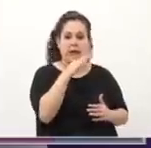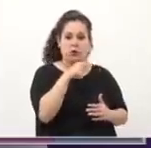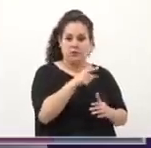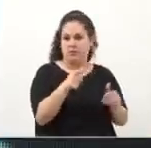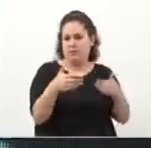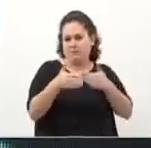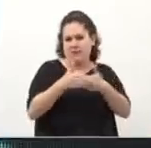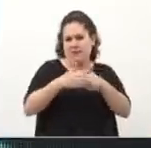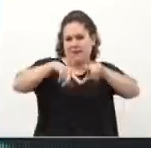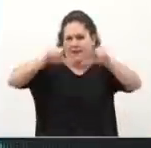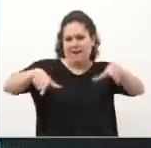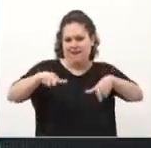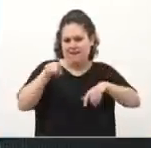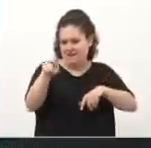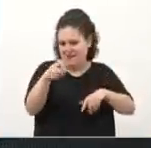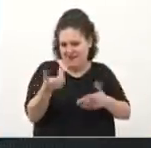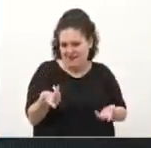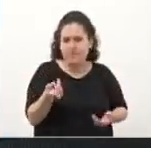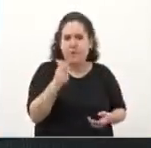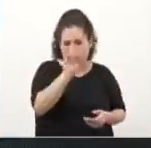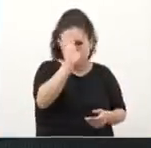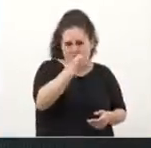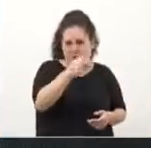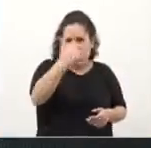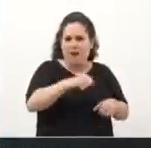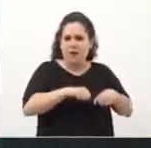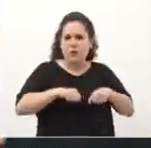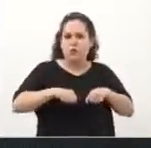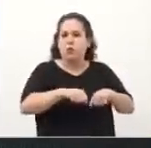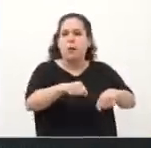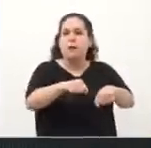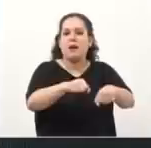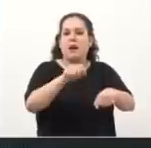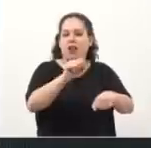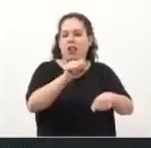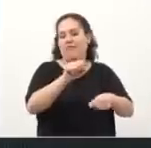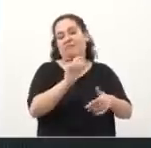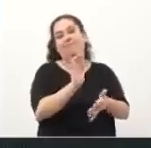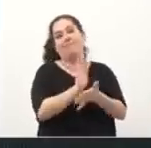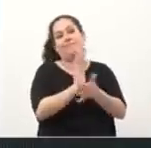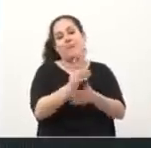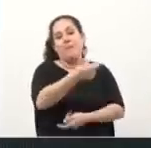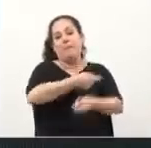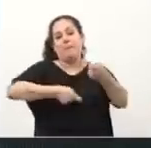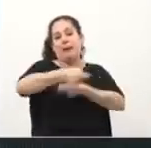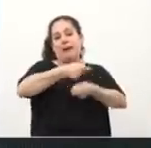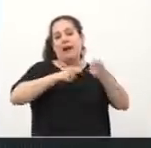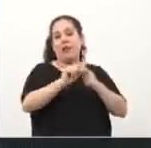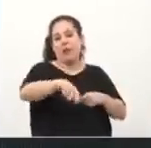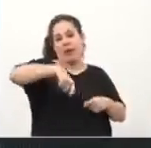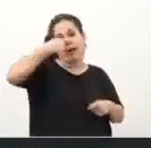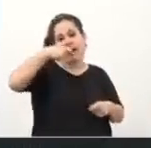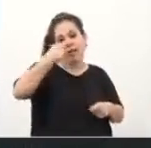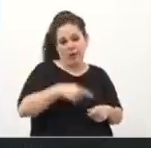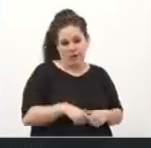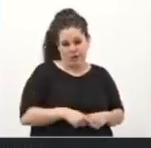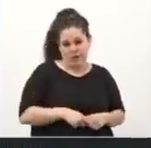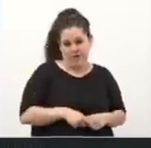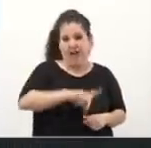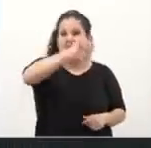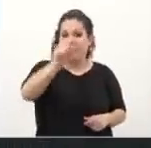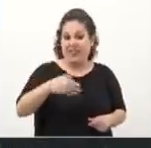.11.14 sabemos que está el supermercado o el hipermercado de la droga de la Argentina y también de la ciudad de Buenos Aires.